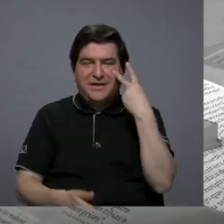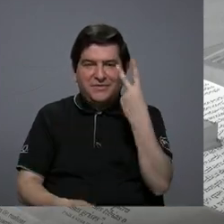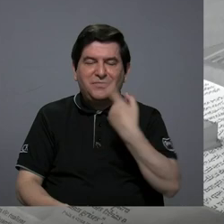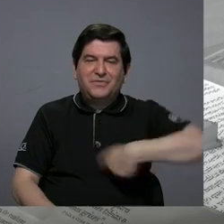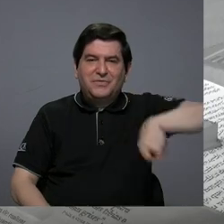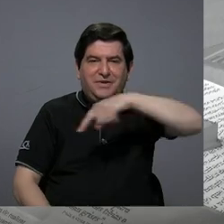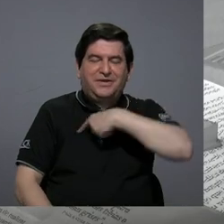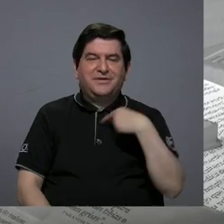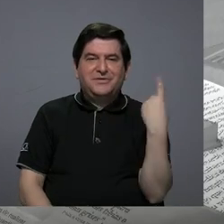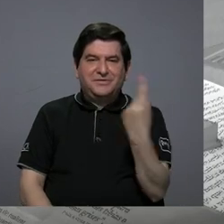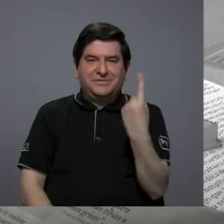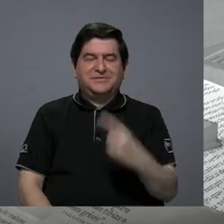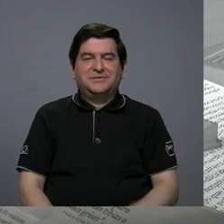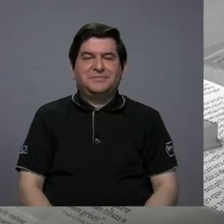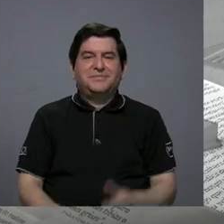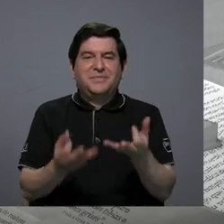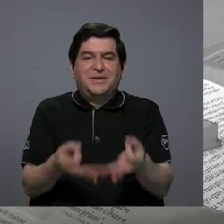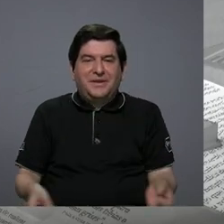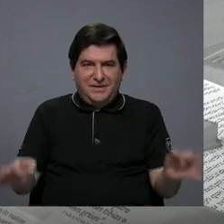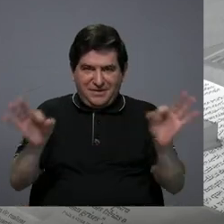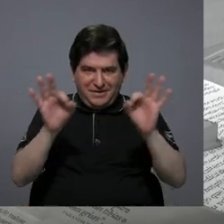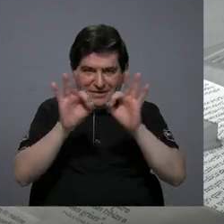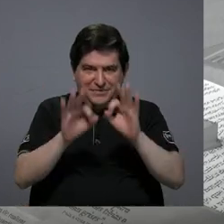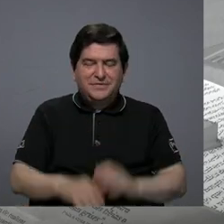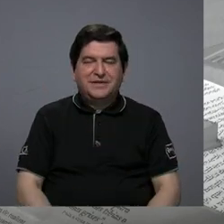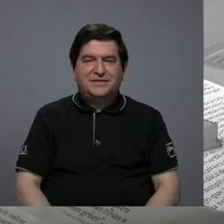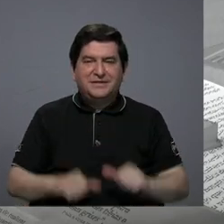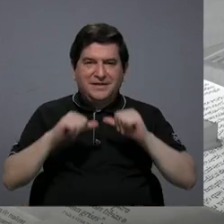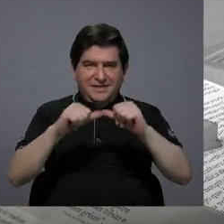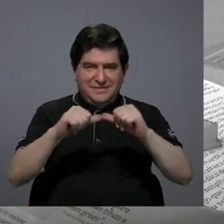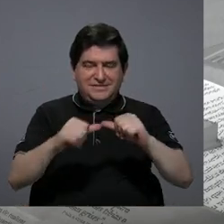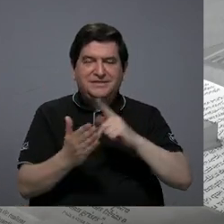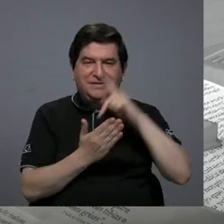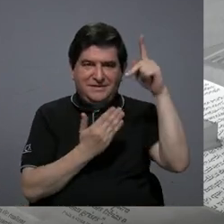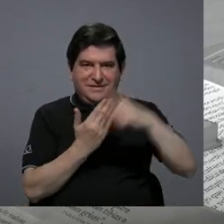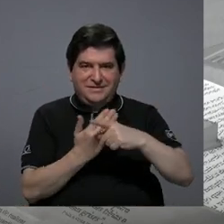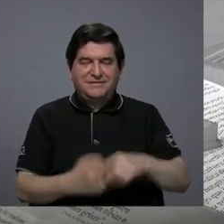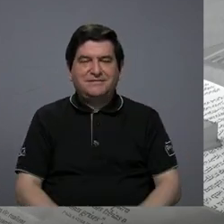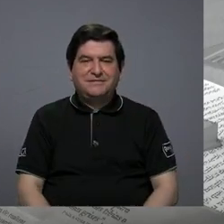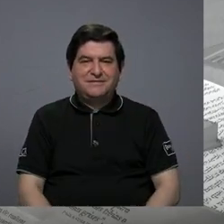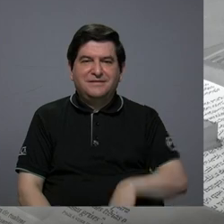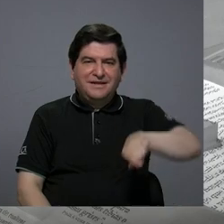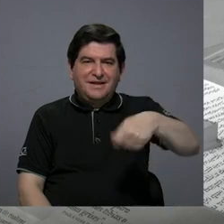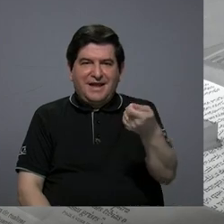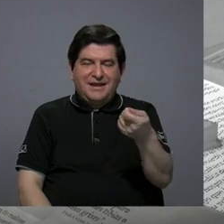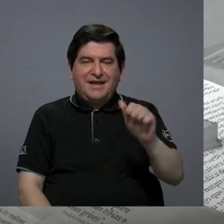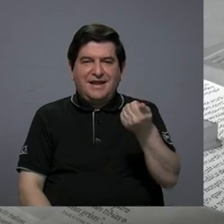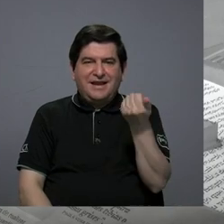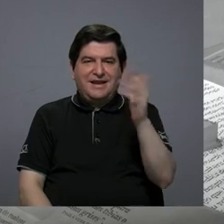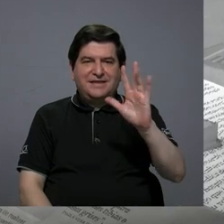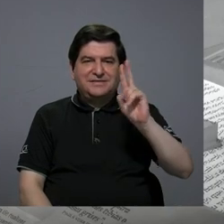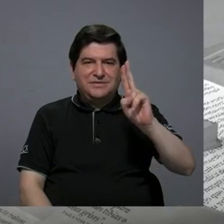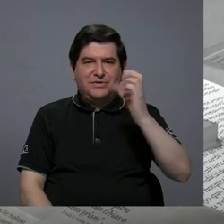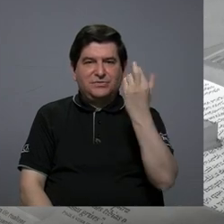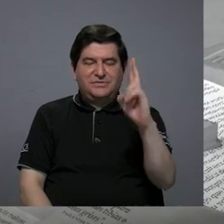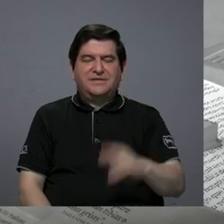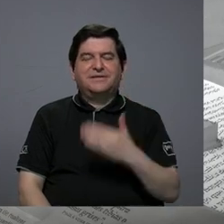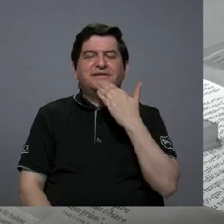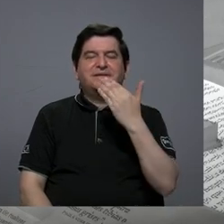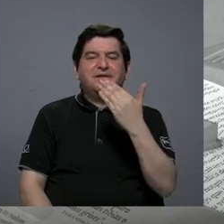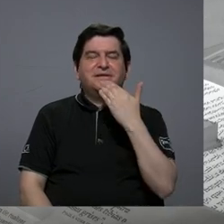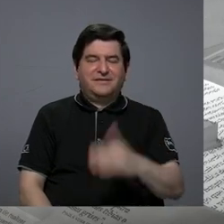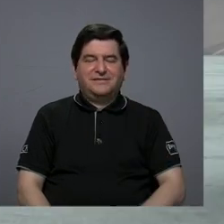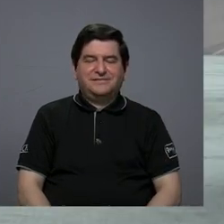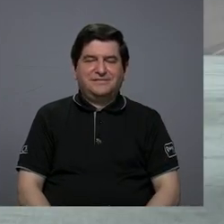este siempre lo que importa y la continúen con la programación del canal 15 UCR muchas